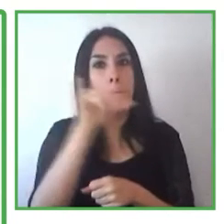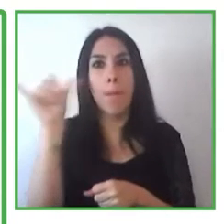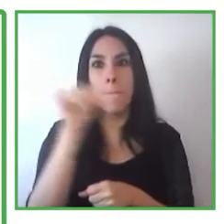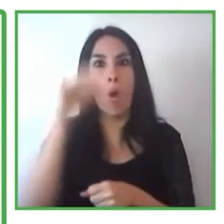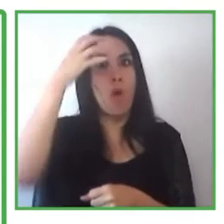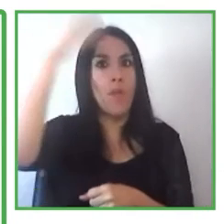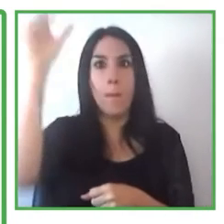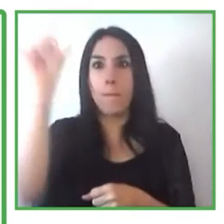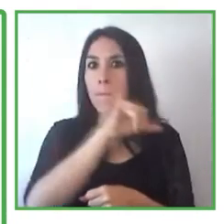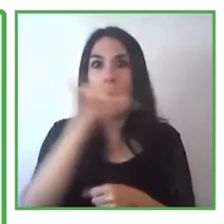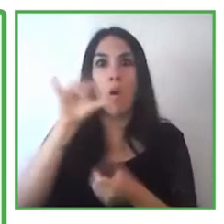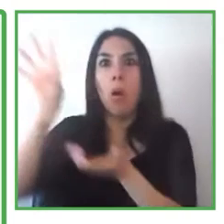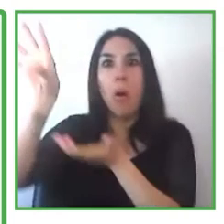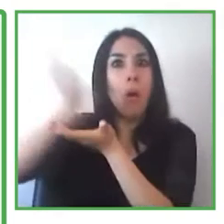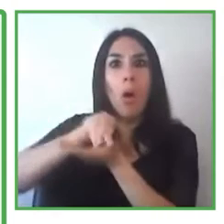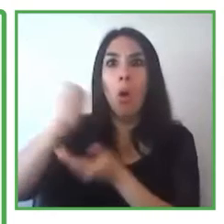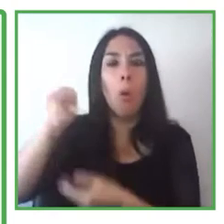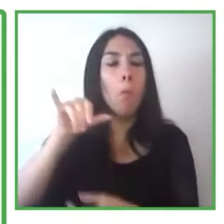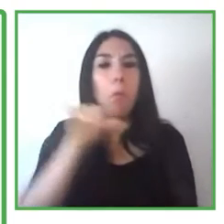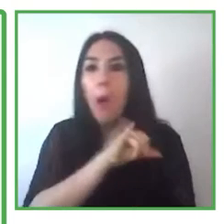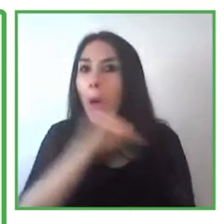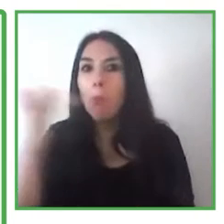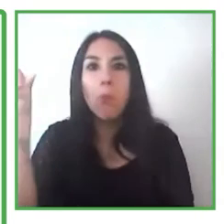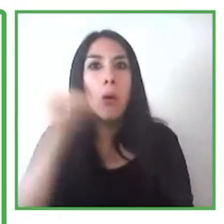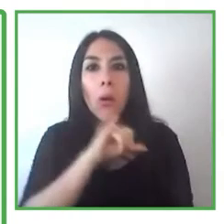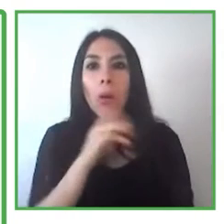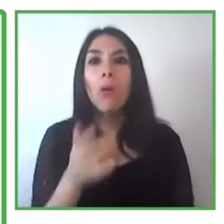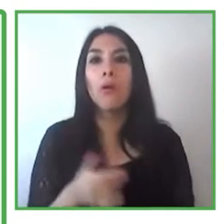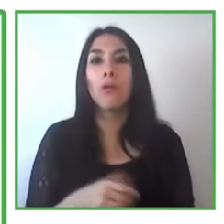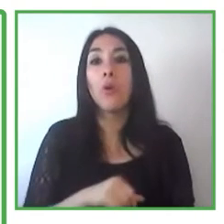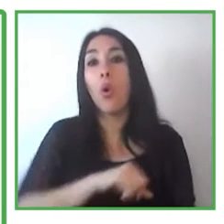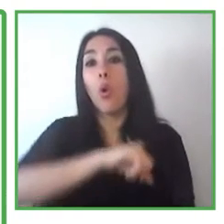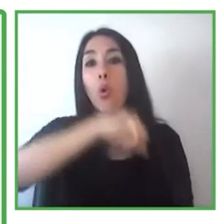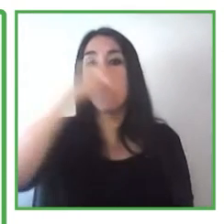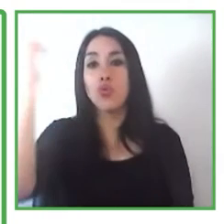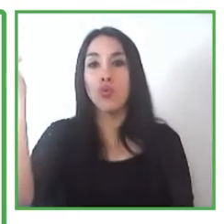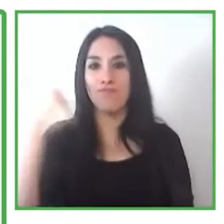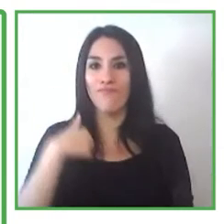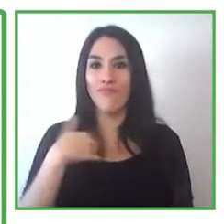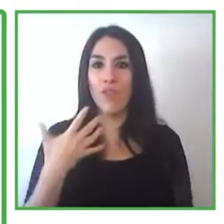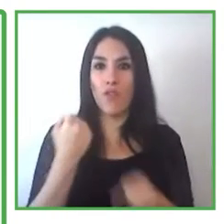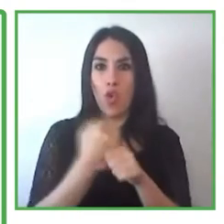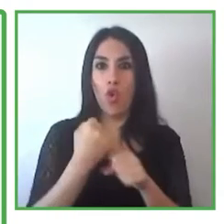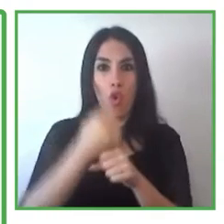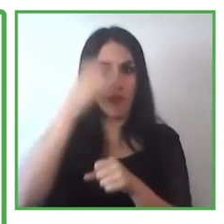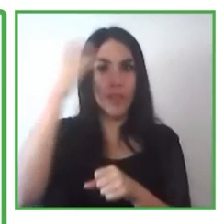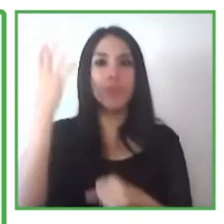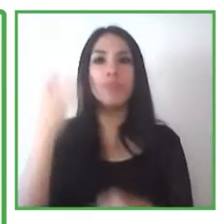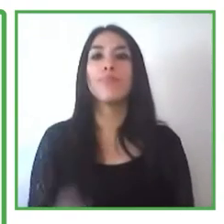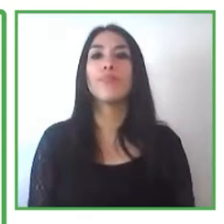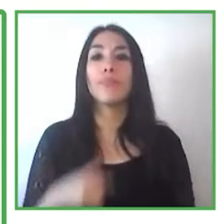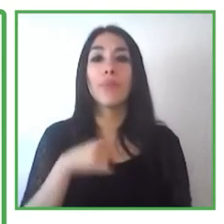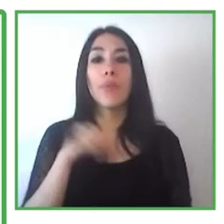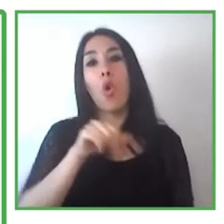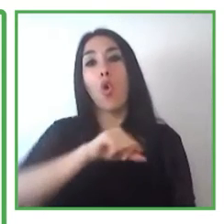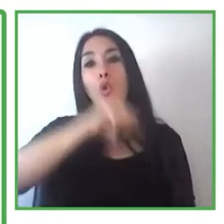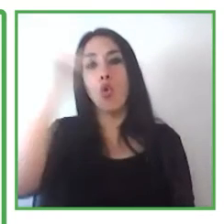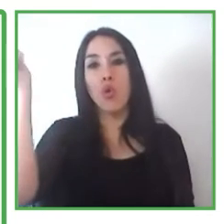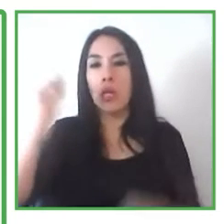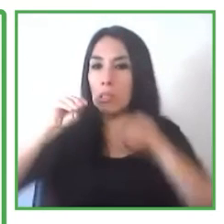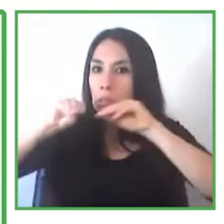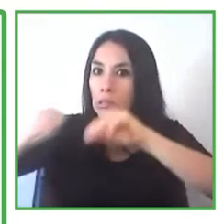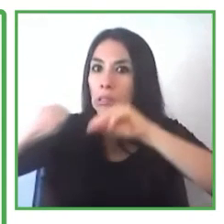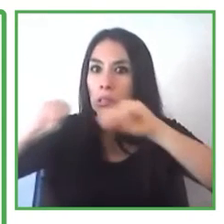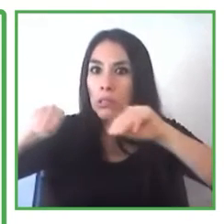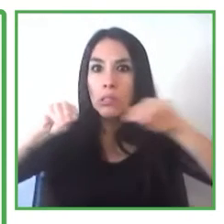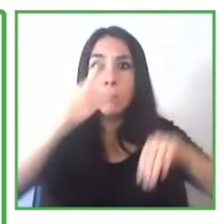Otra de las características de empleate de esta modalidad es que los muchachos, una vez que son seleccionados, ellos